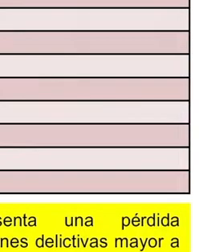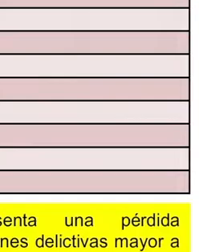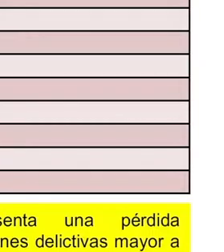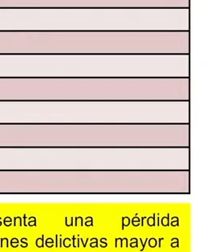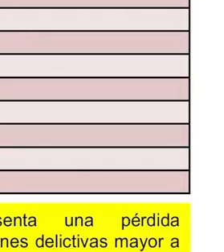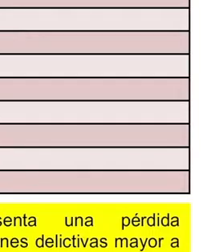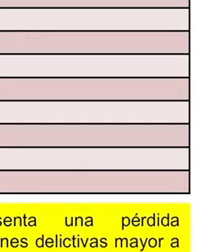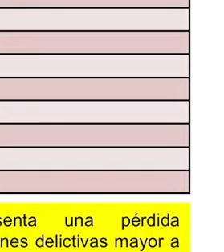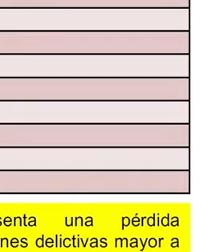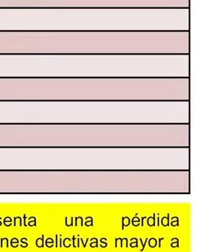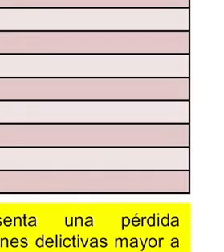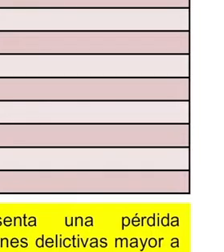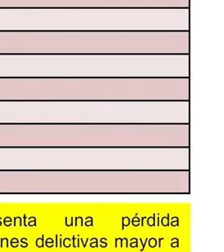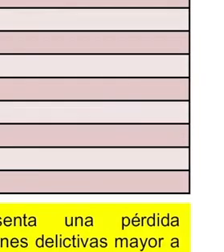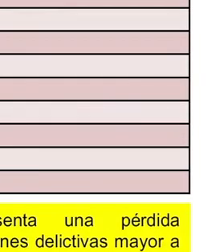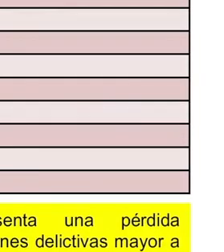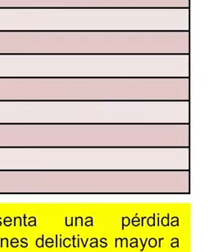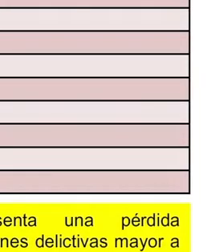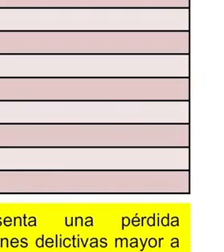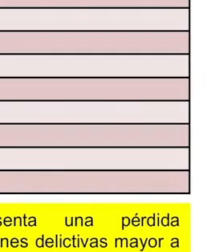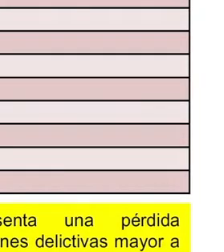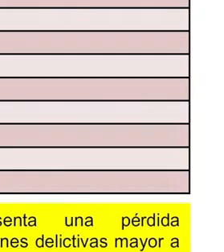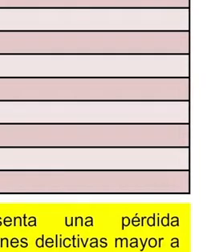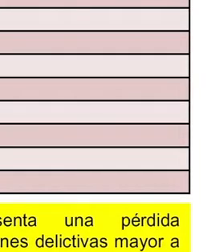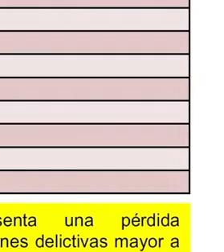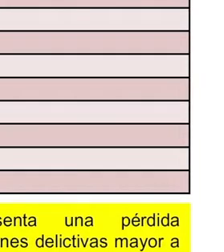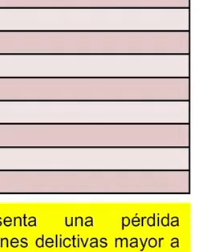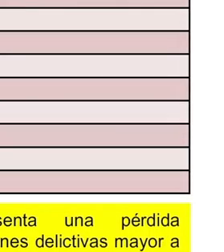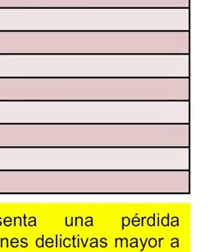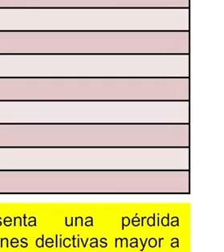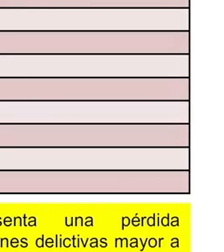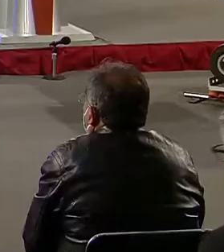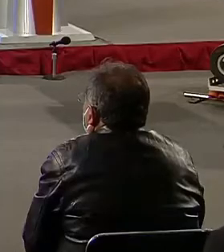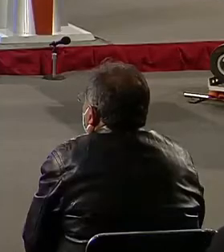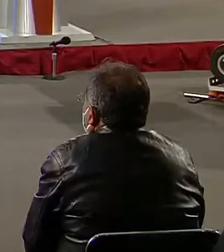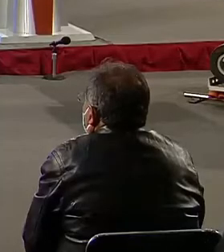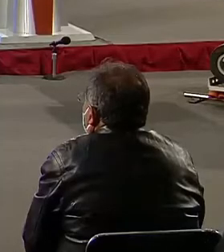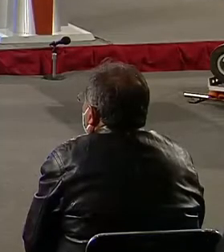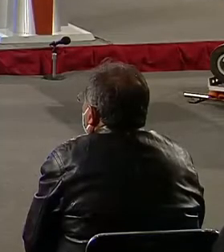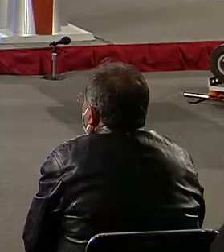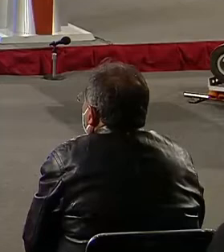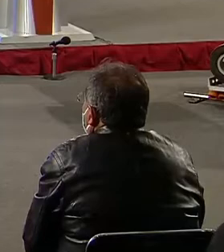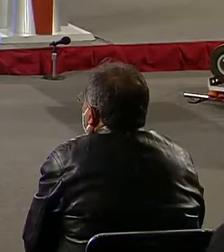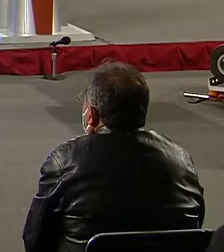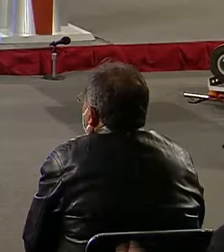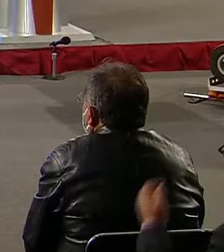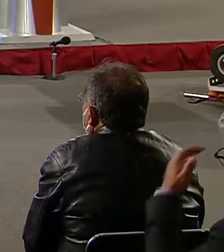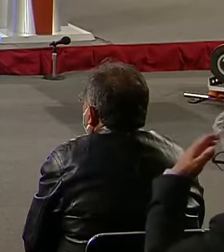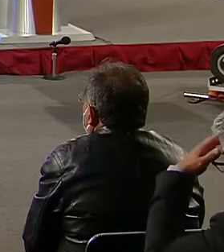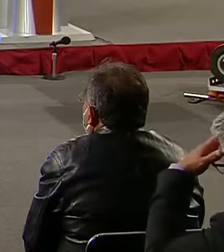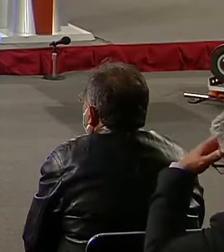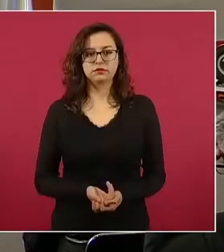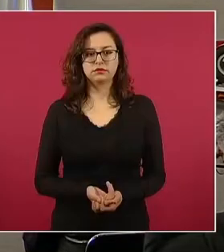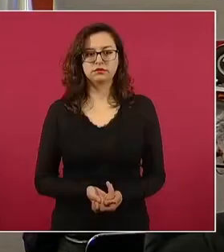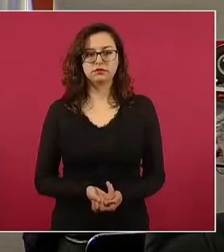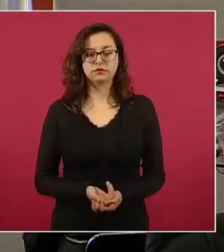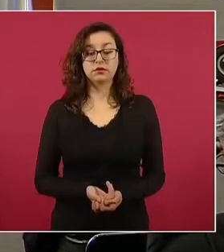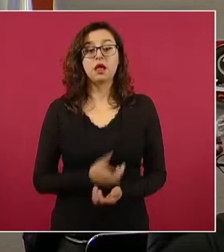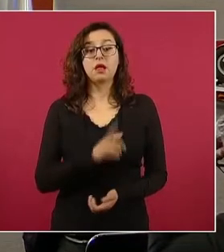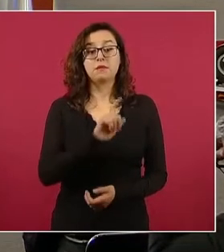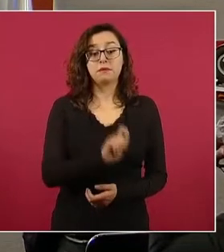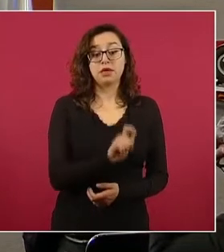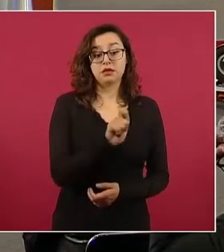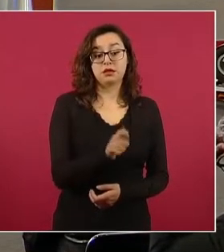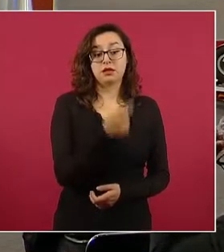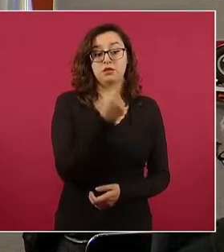millones de pesos. Queremos señalar, siguiente, que entre el 21 de mayo al 12 de julio del